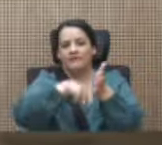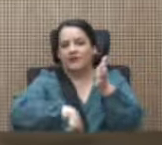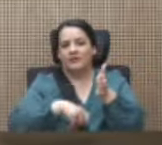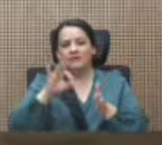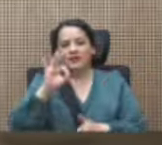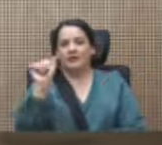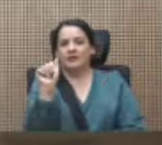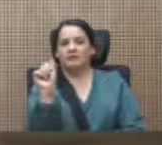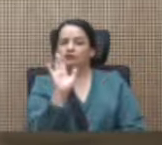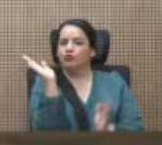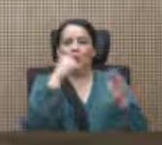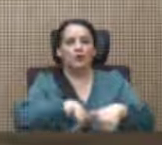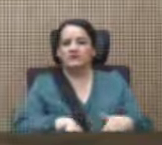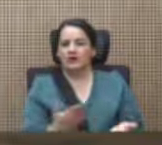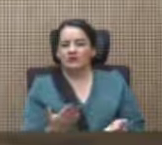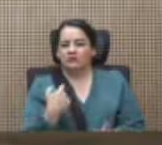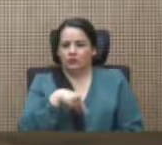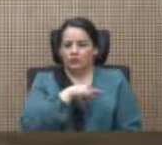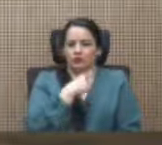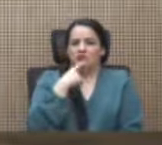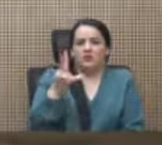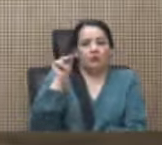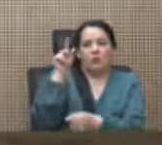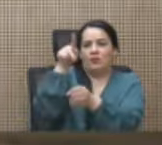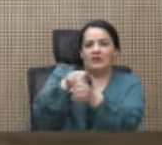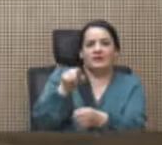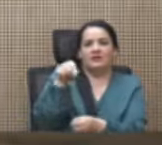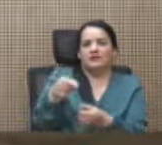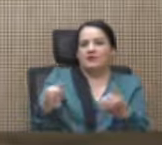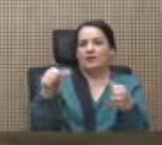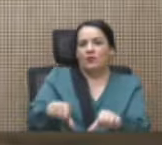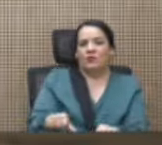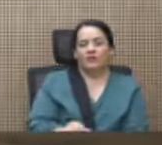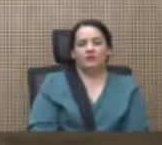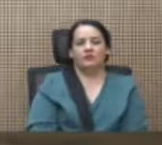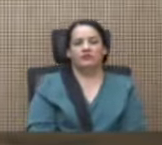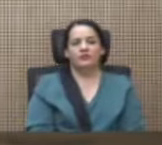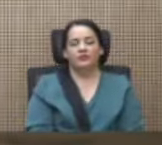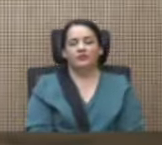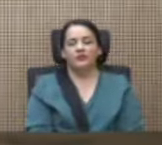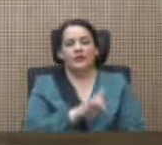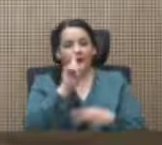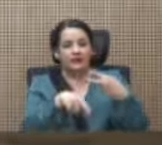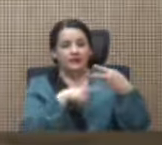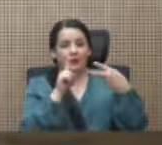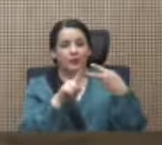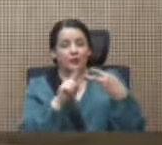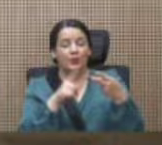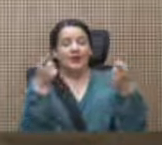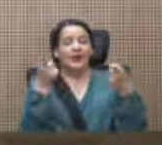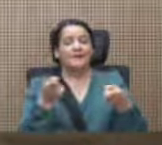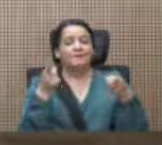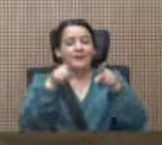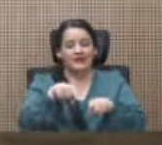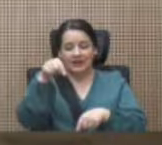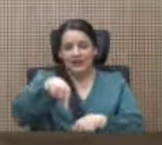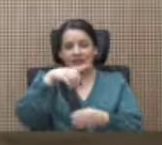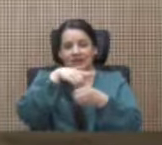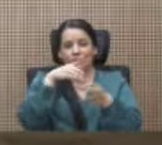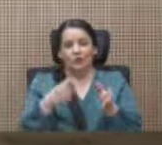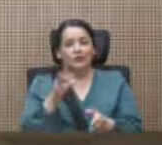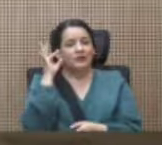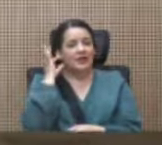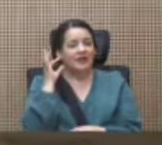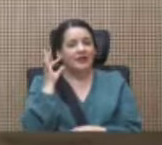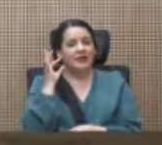expresamente dijimos que no formábamos parte de ese acuerdo. En segundo lugar, lo que pasa acá es que la diputada jefa de Fracción del